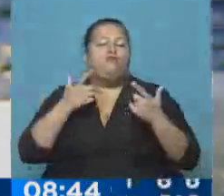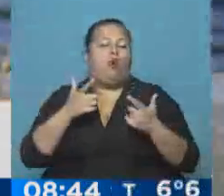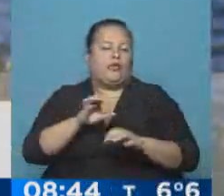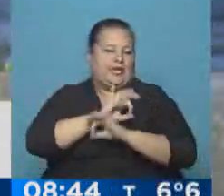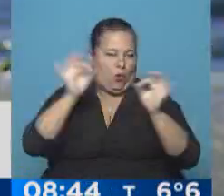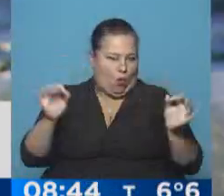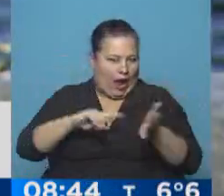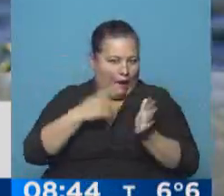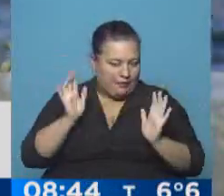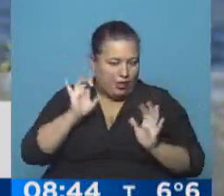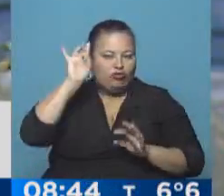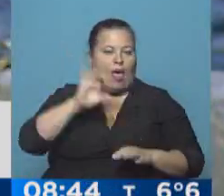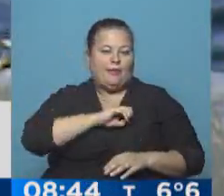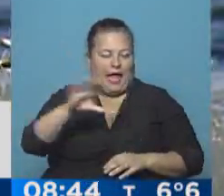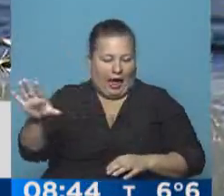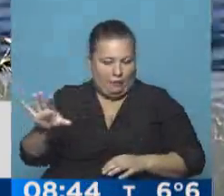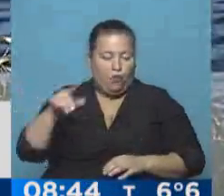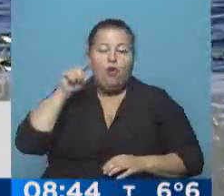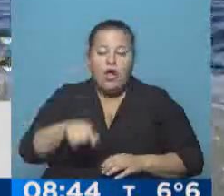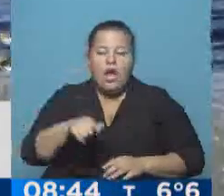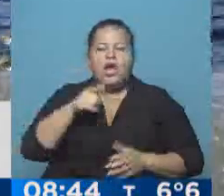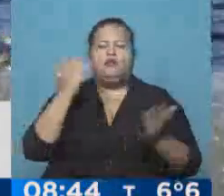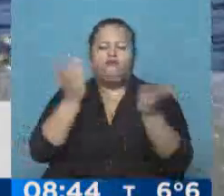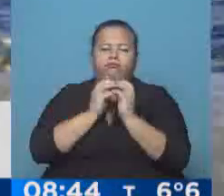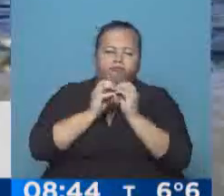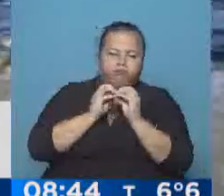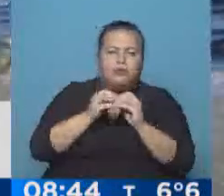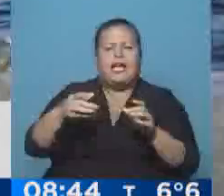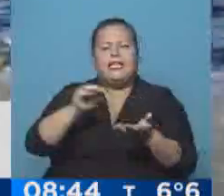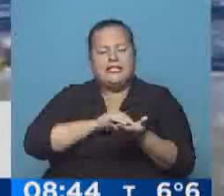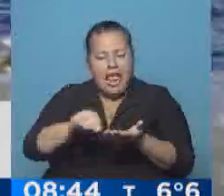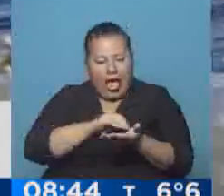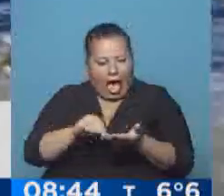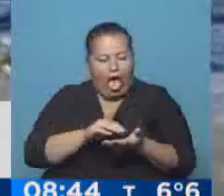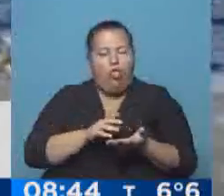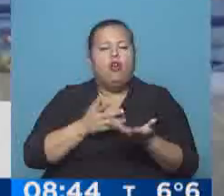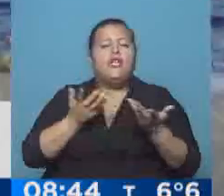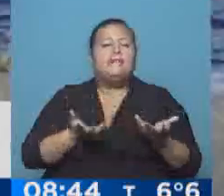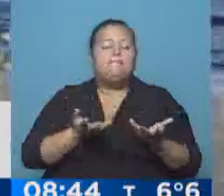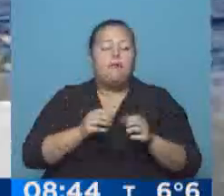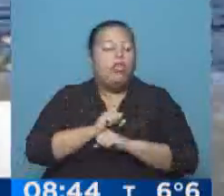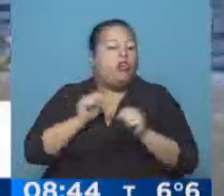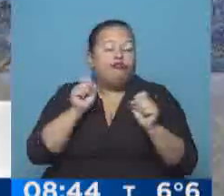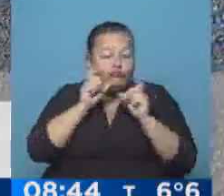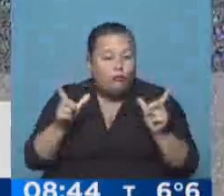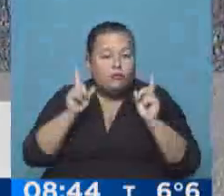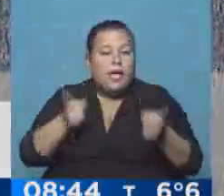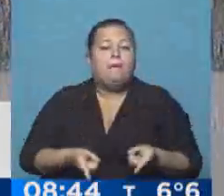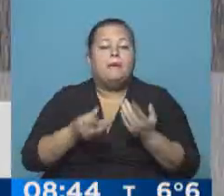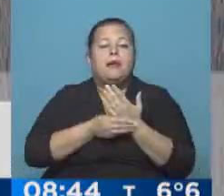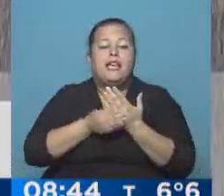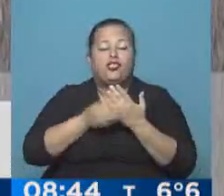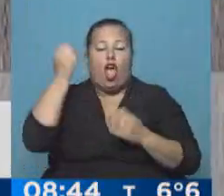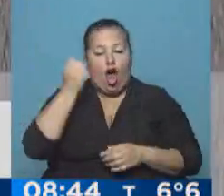ciudad. Esto tuvo tratamiento en el Senado y sorpresivamente también el ministro